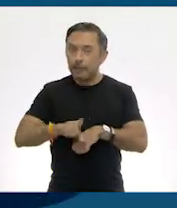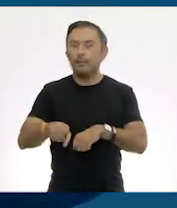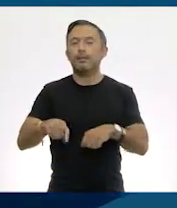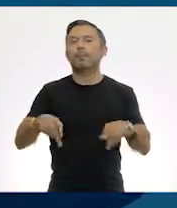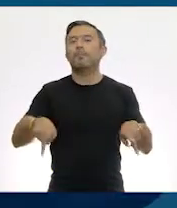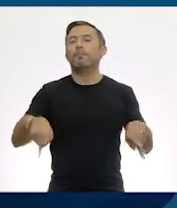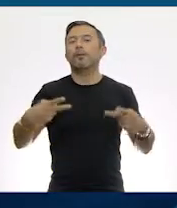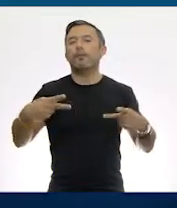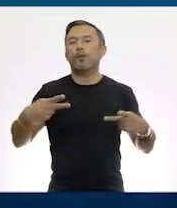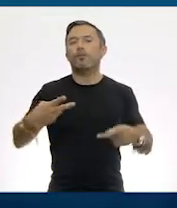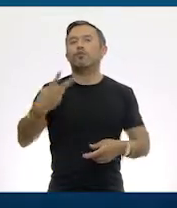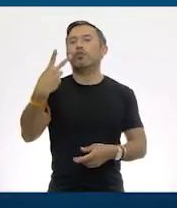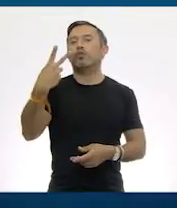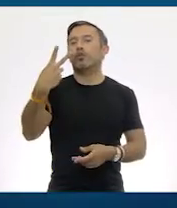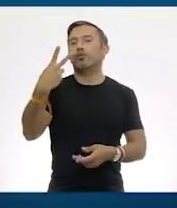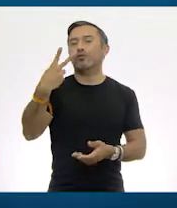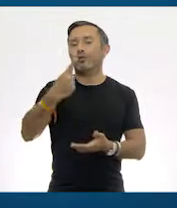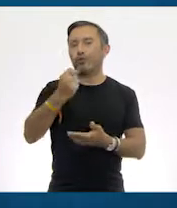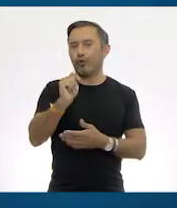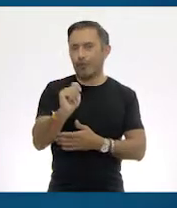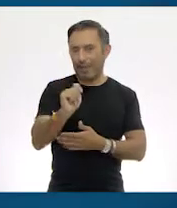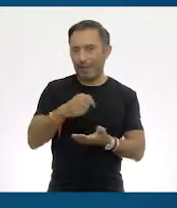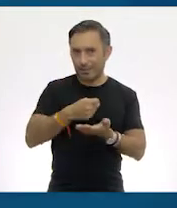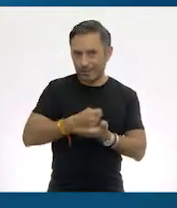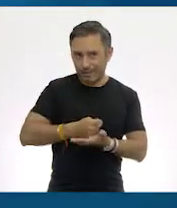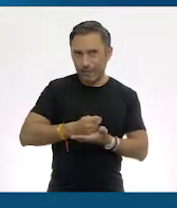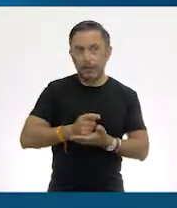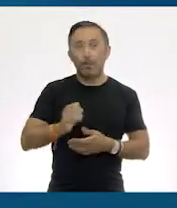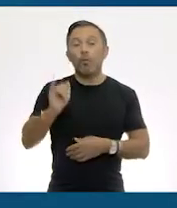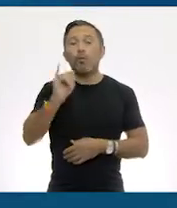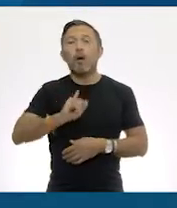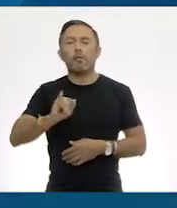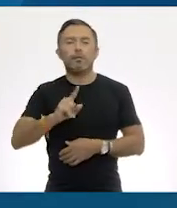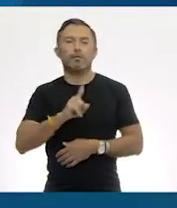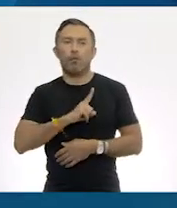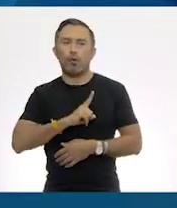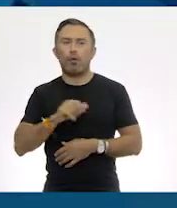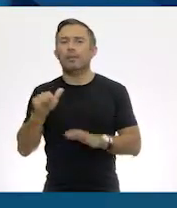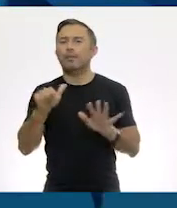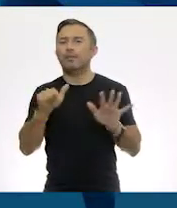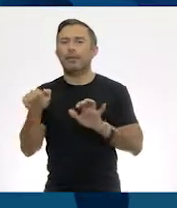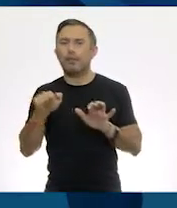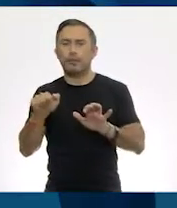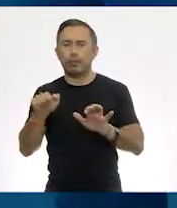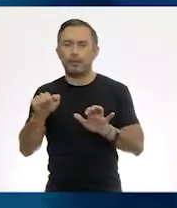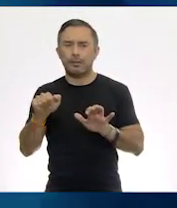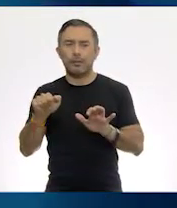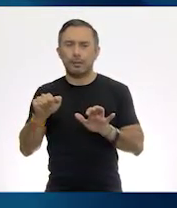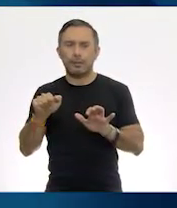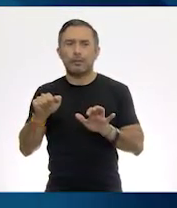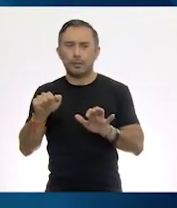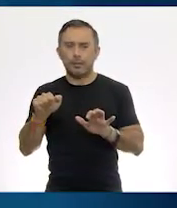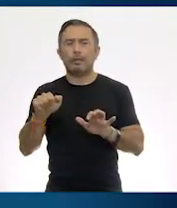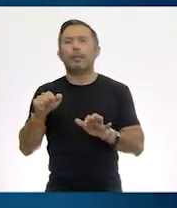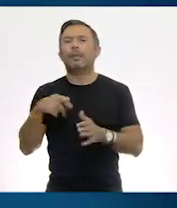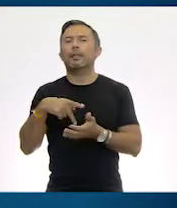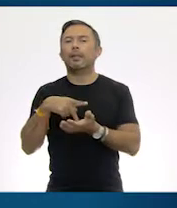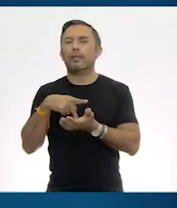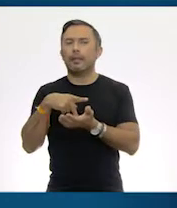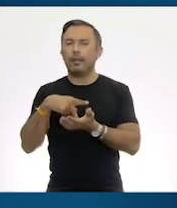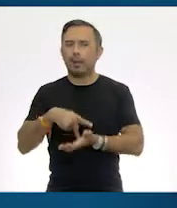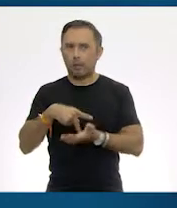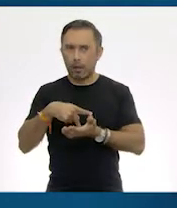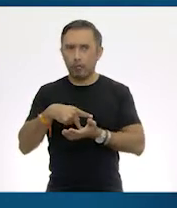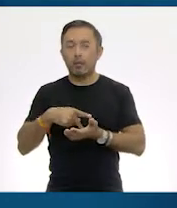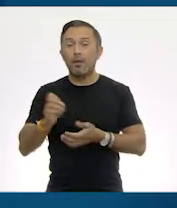jueves solo 600 kilogramos y el viernes 500 kilogramos, ¿cuántos